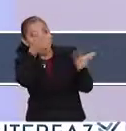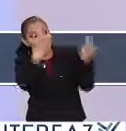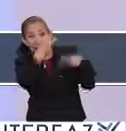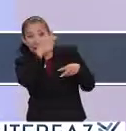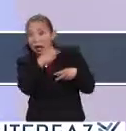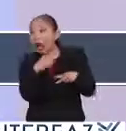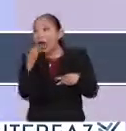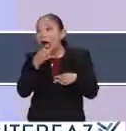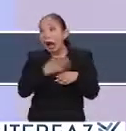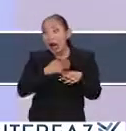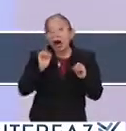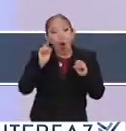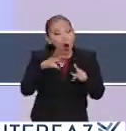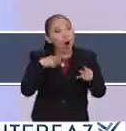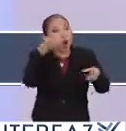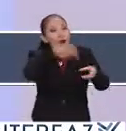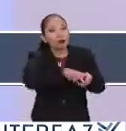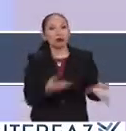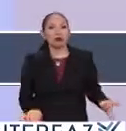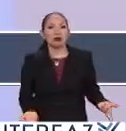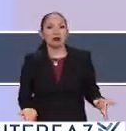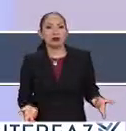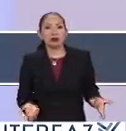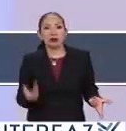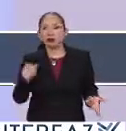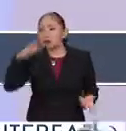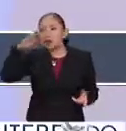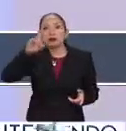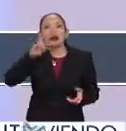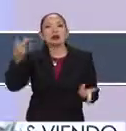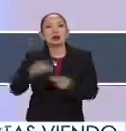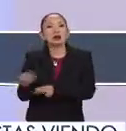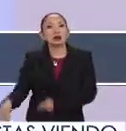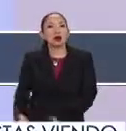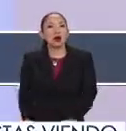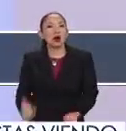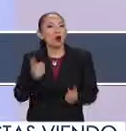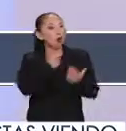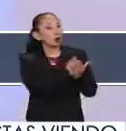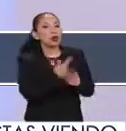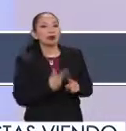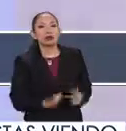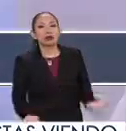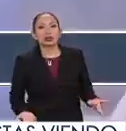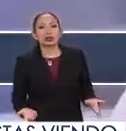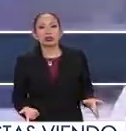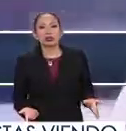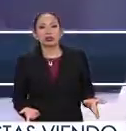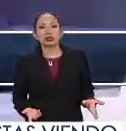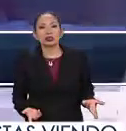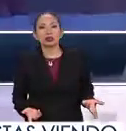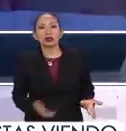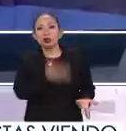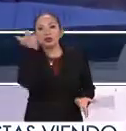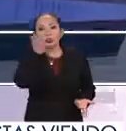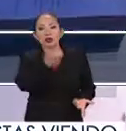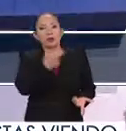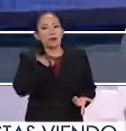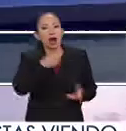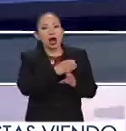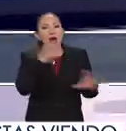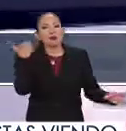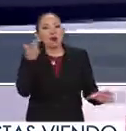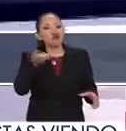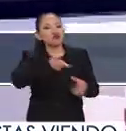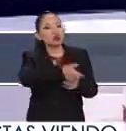ese es el camión que le lleva a su casa, y si no está esa señora o alguien que lo ayude y no tiene dinero más que para el